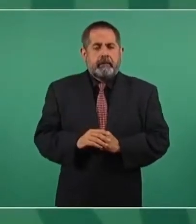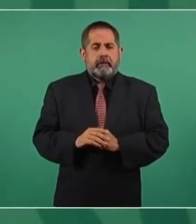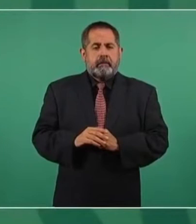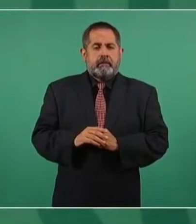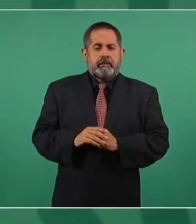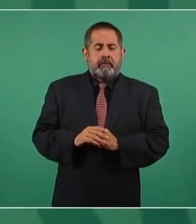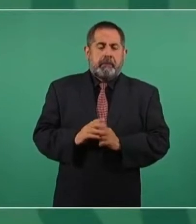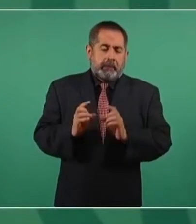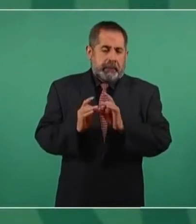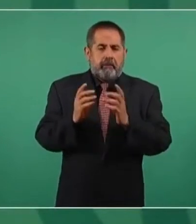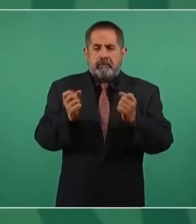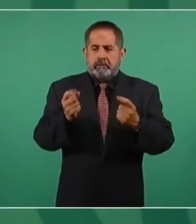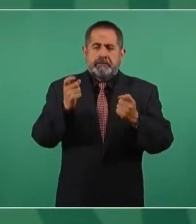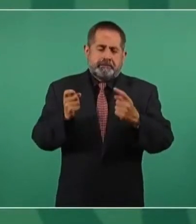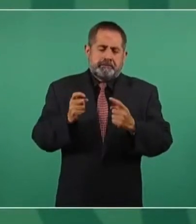adelantaron